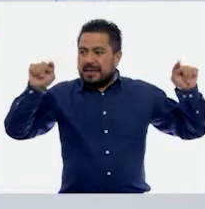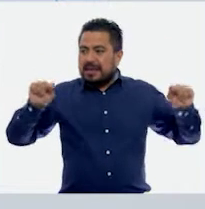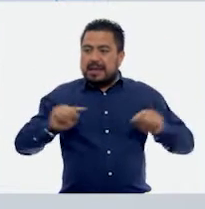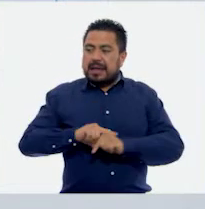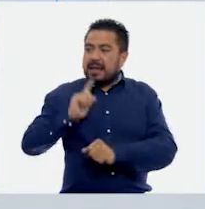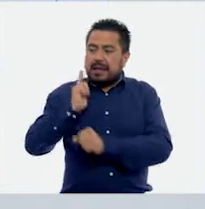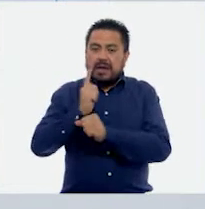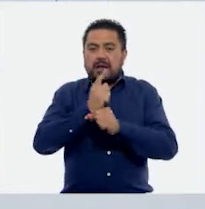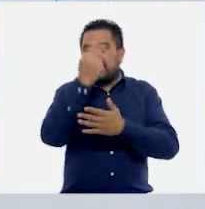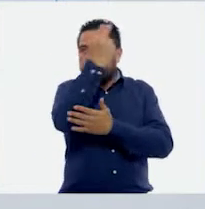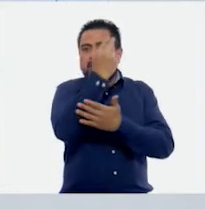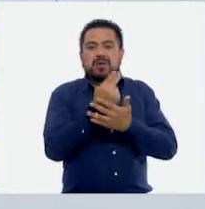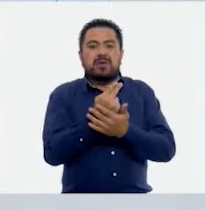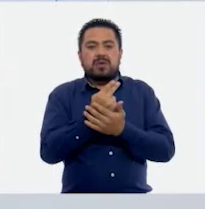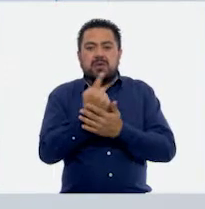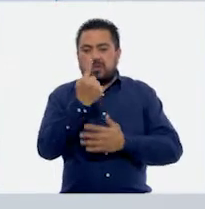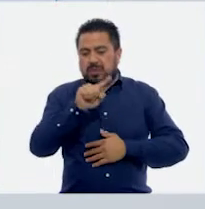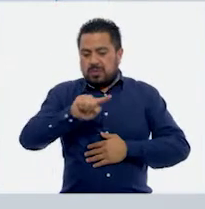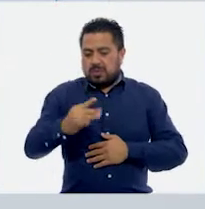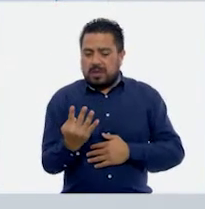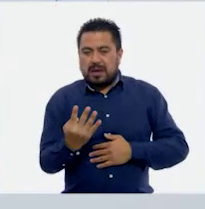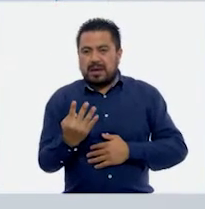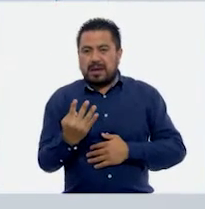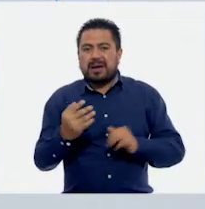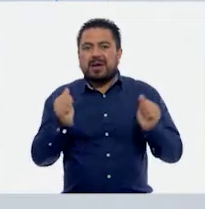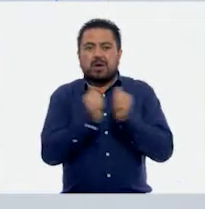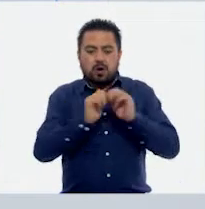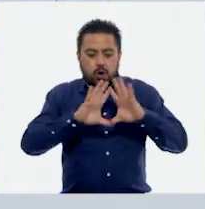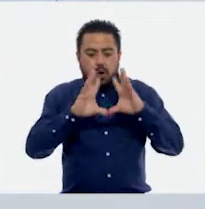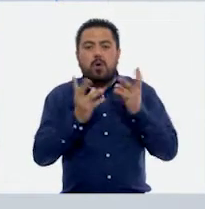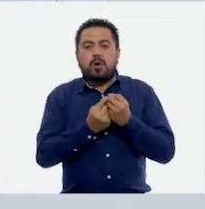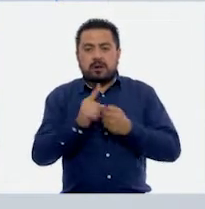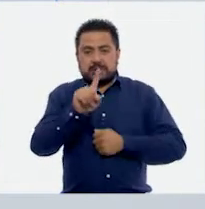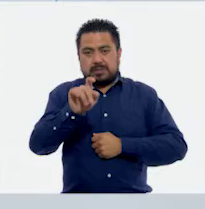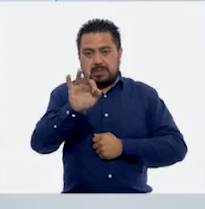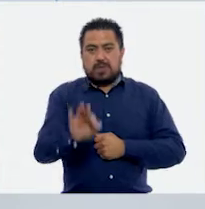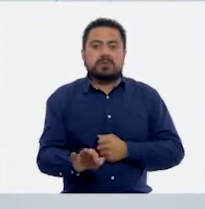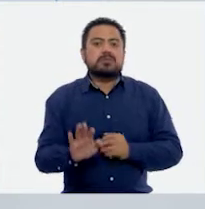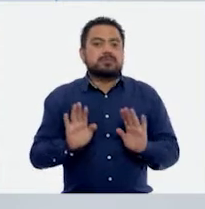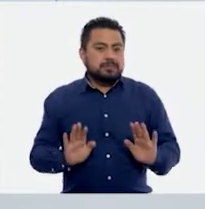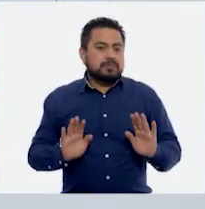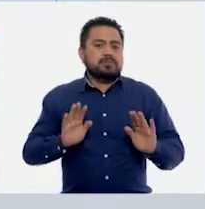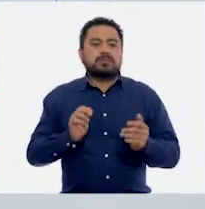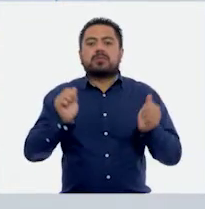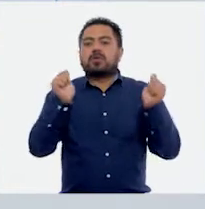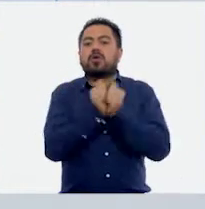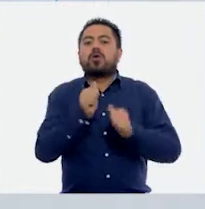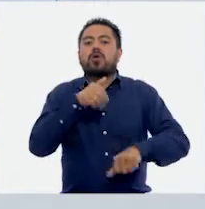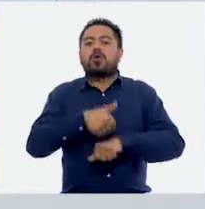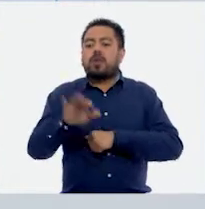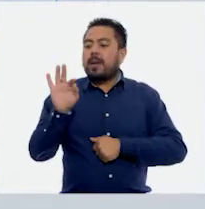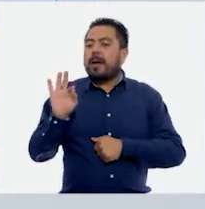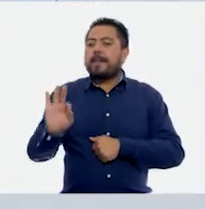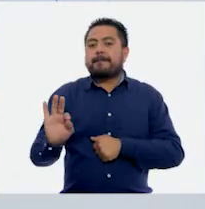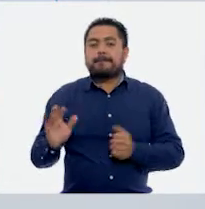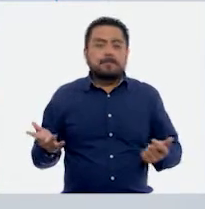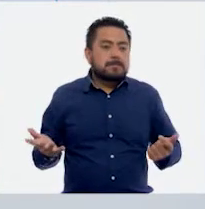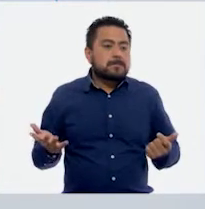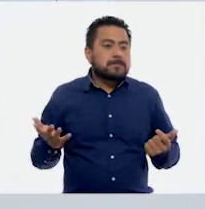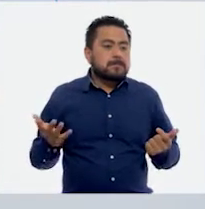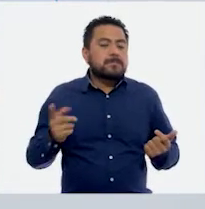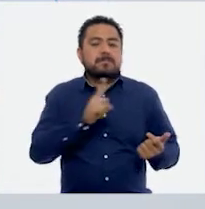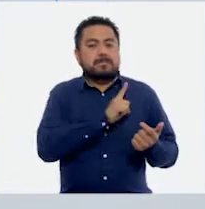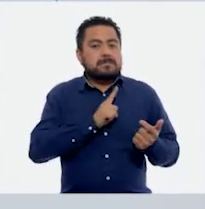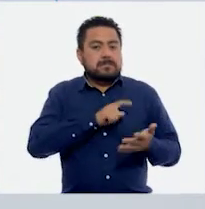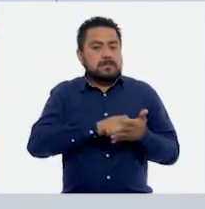coloreado una cuarta parte de nuestro entero. Ajá. De nuestro 100%. Y con número decimal, pues, tendremos que